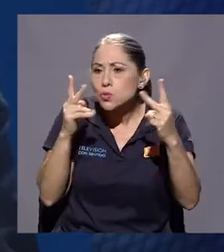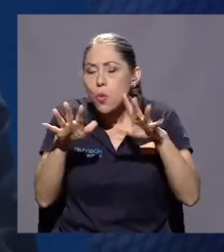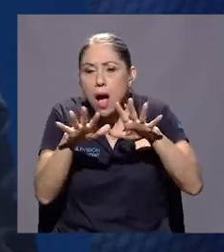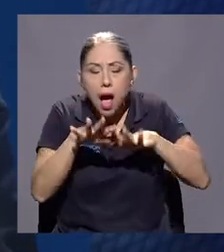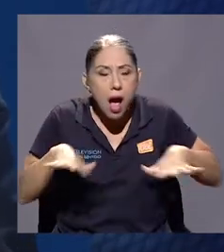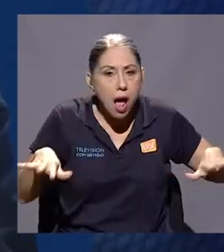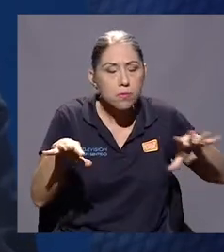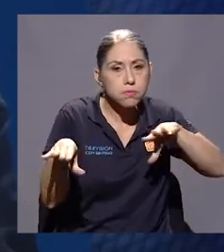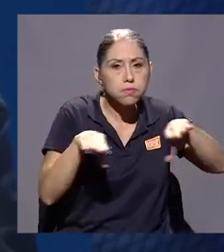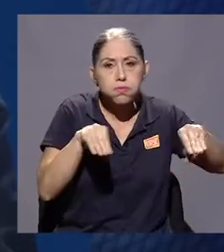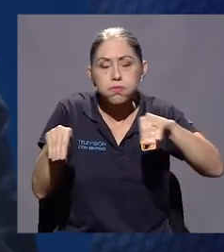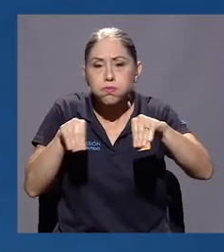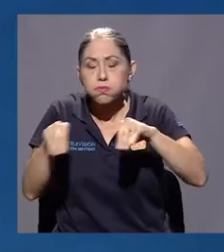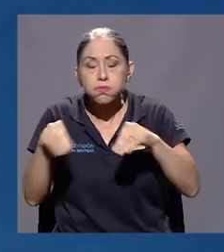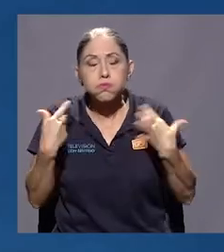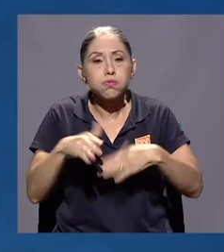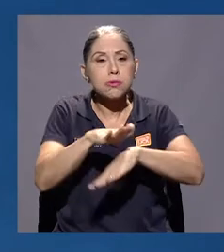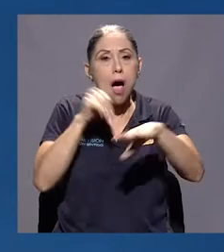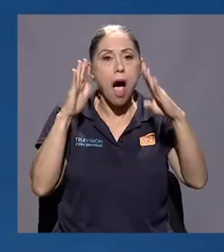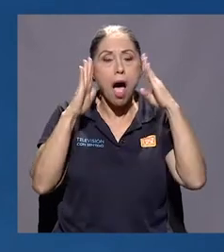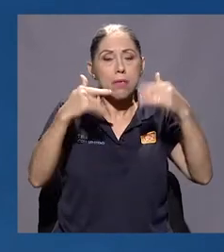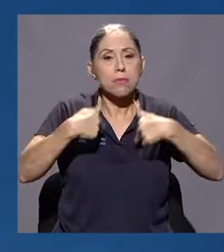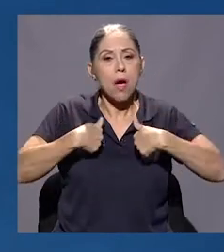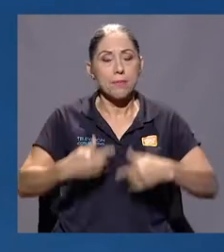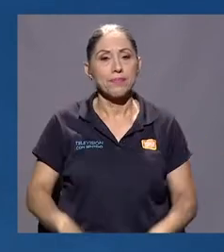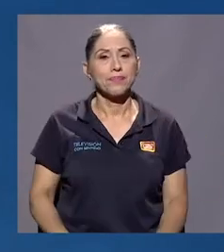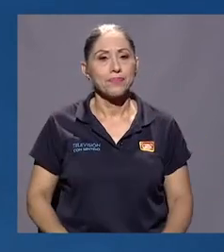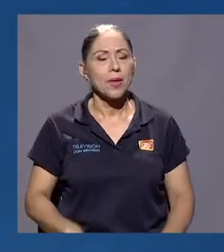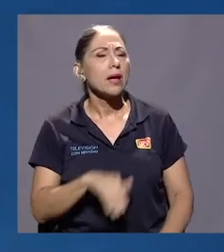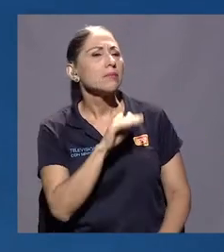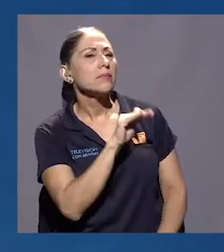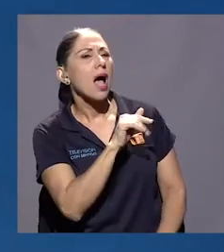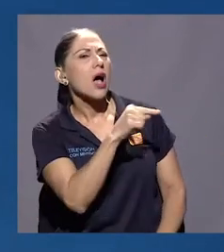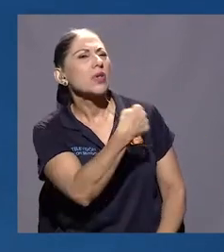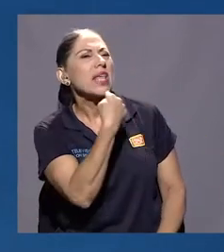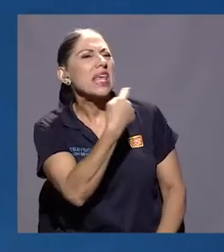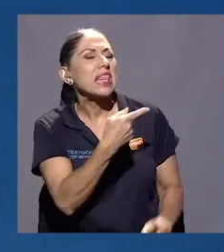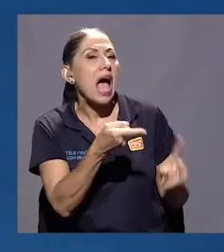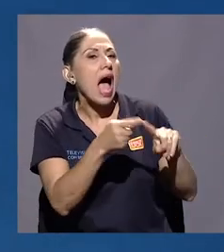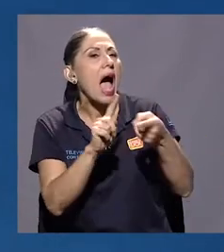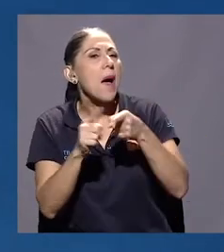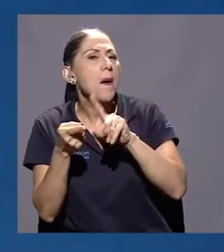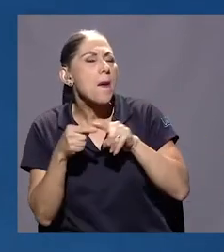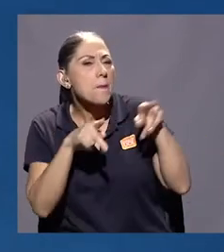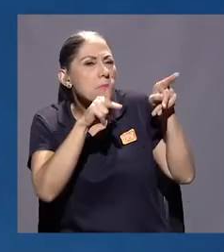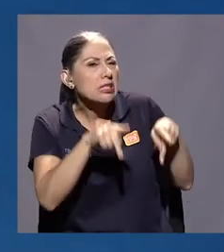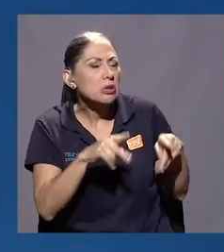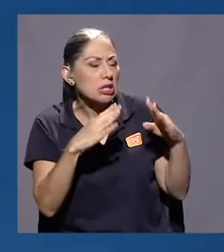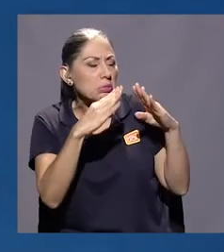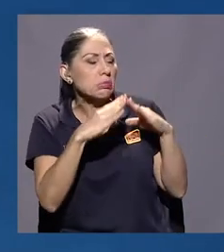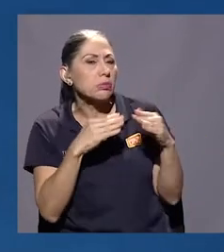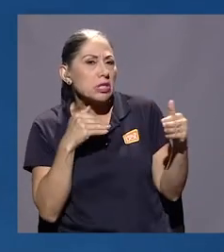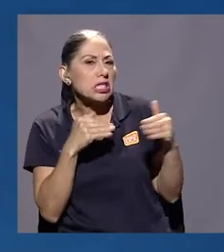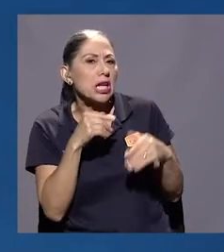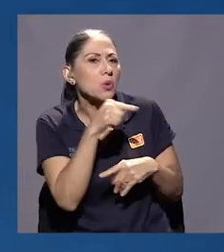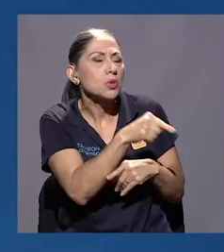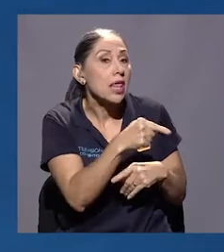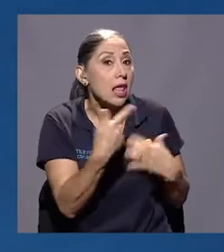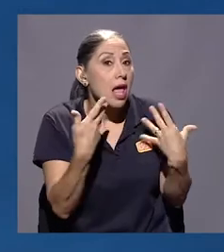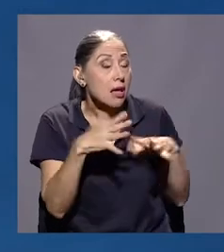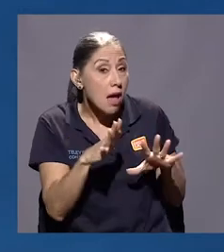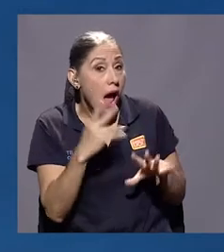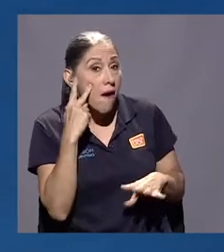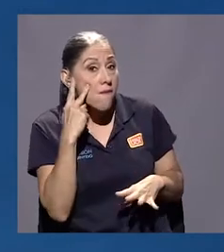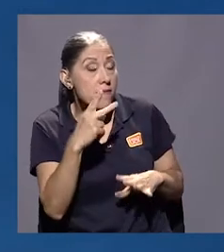personalmente me atrajo mucho. ¿Qué te han dicho, Larry, los amigos, amigas, vecinos de La Carpio que han